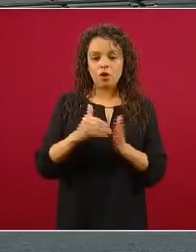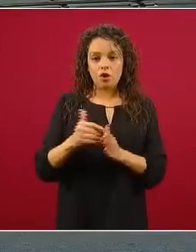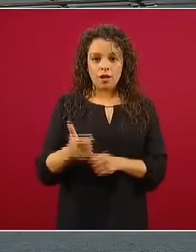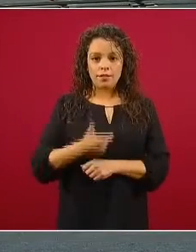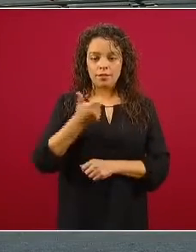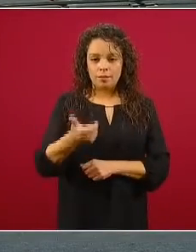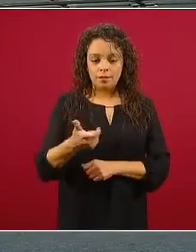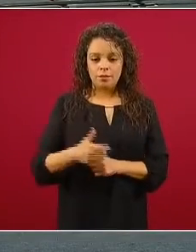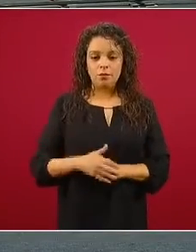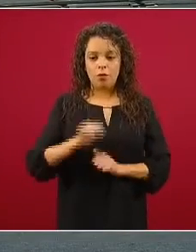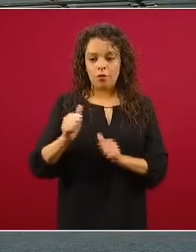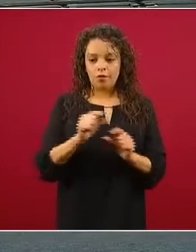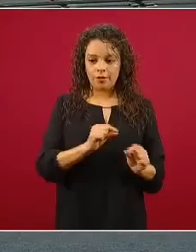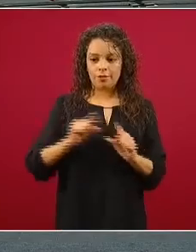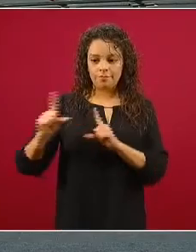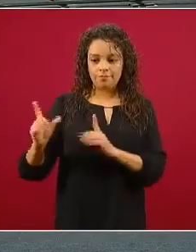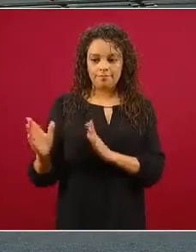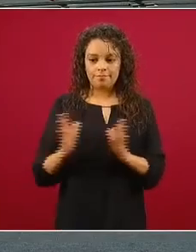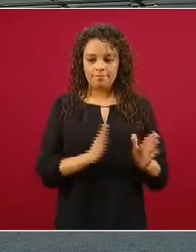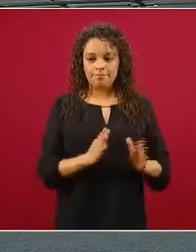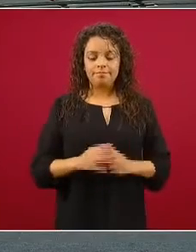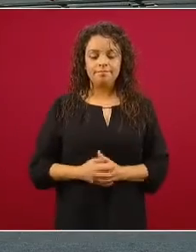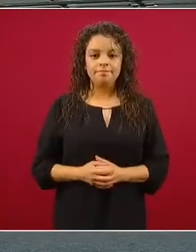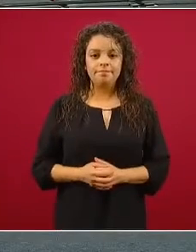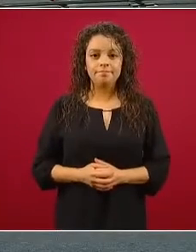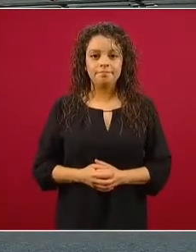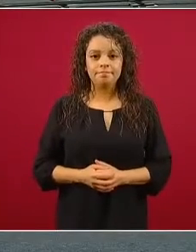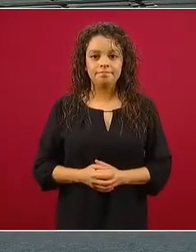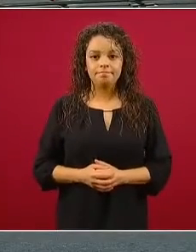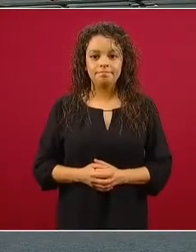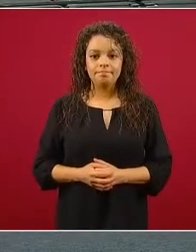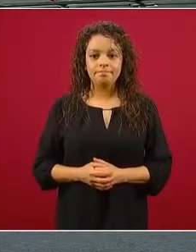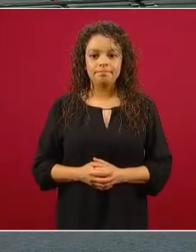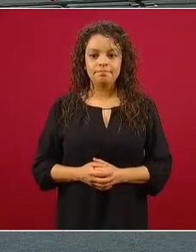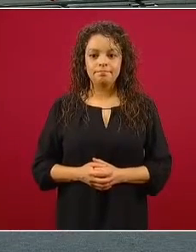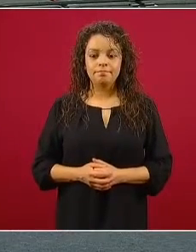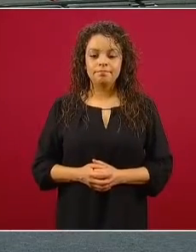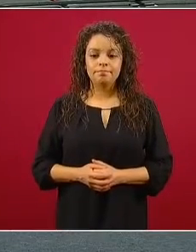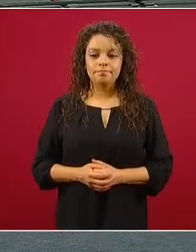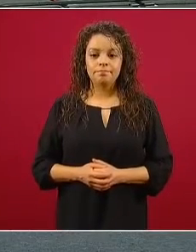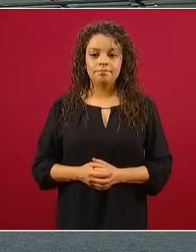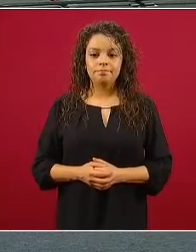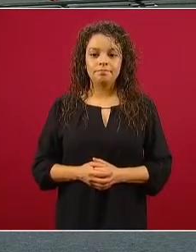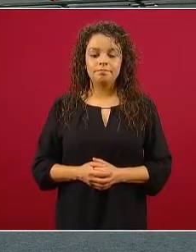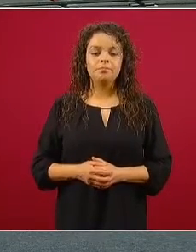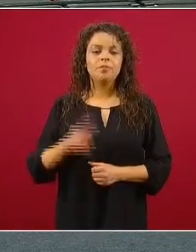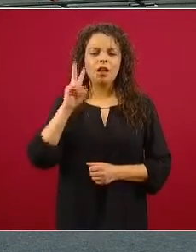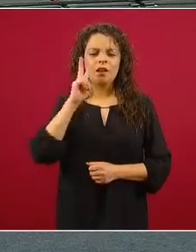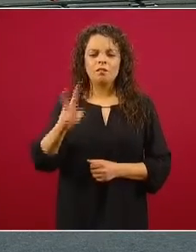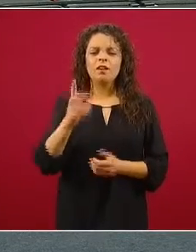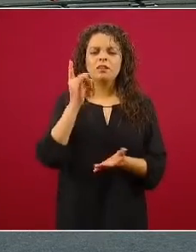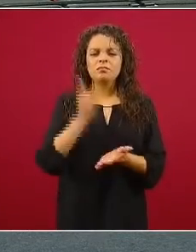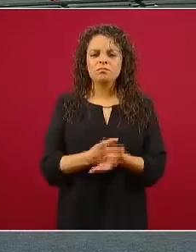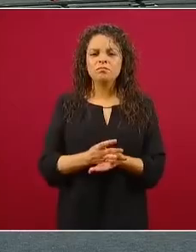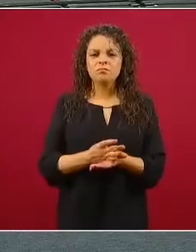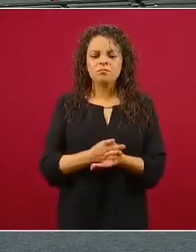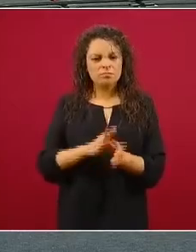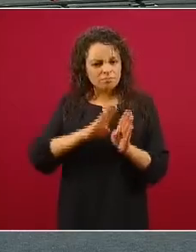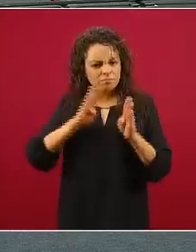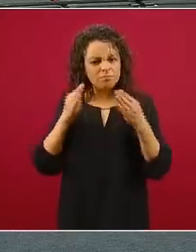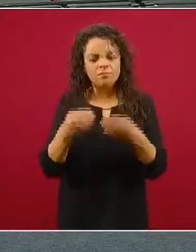Como en otras ocasiones, quisiéramos ver algunos elementos particulares. Y hoy uno de los